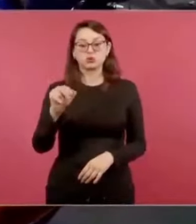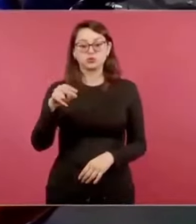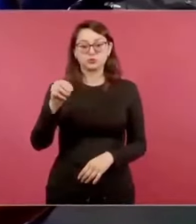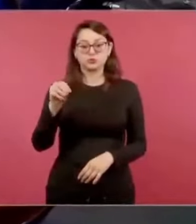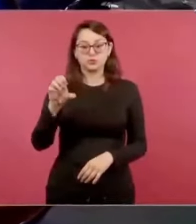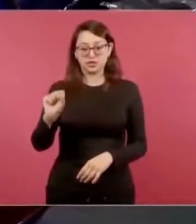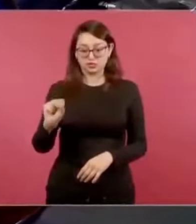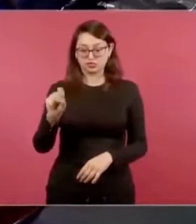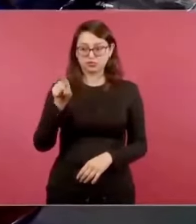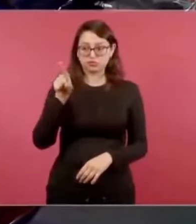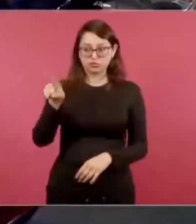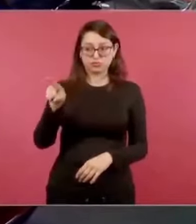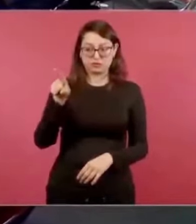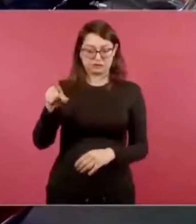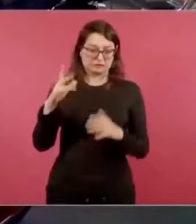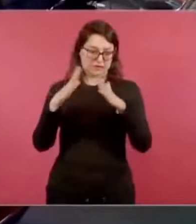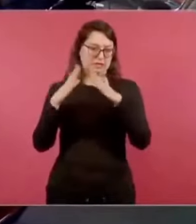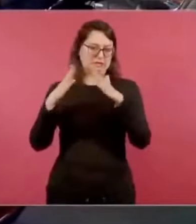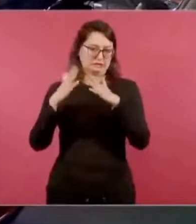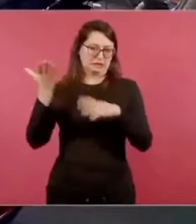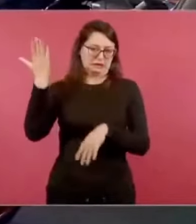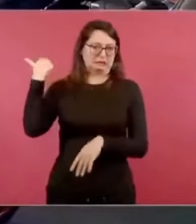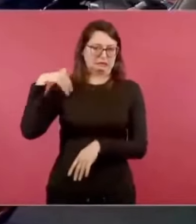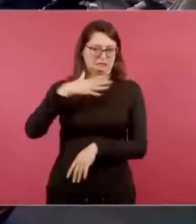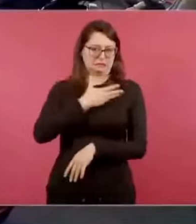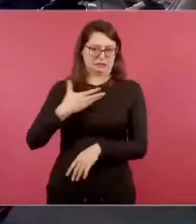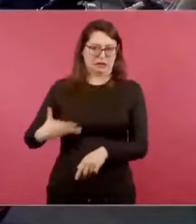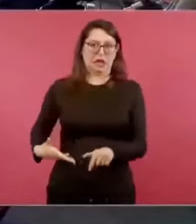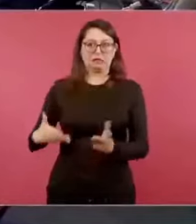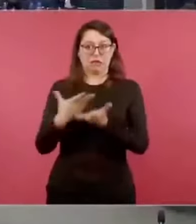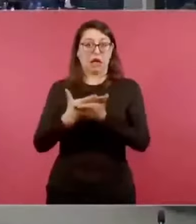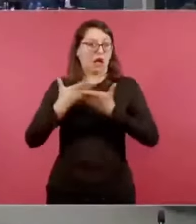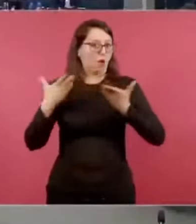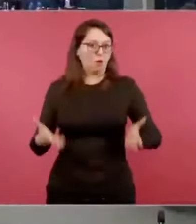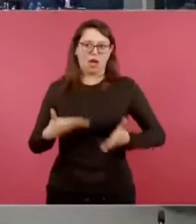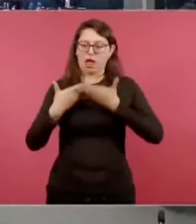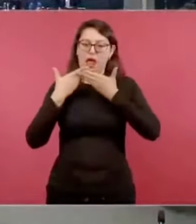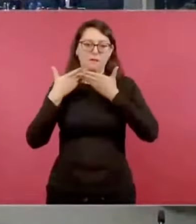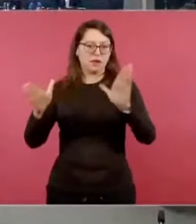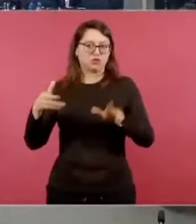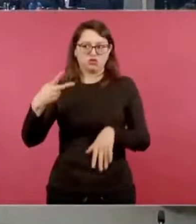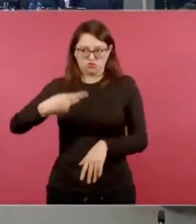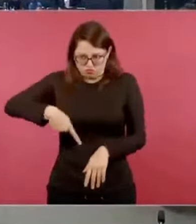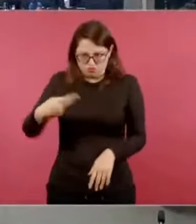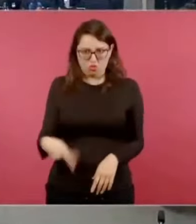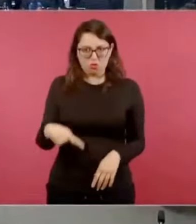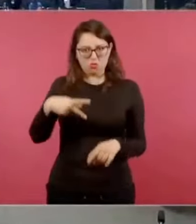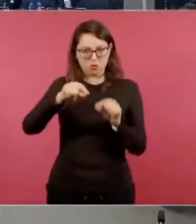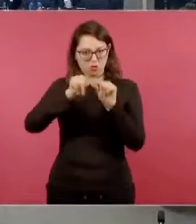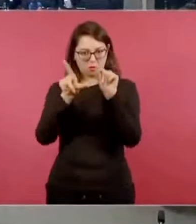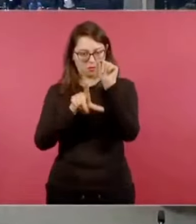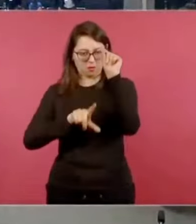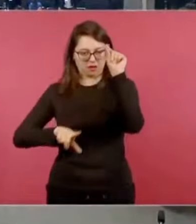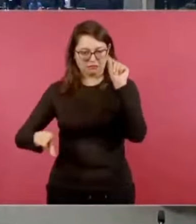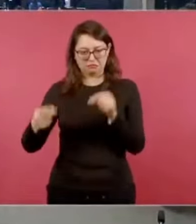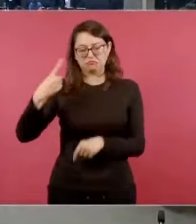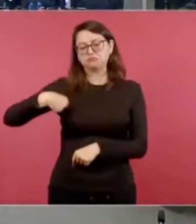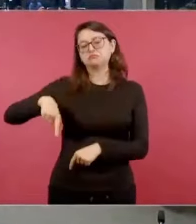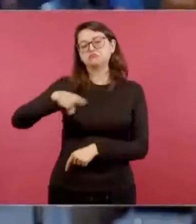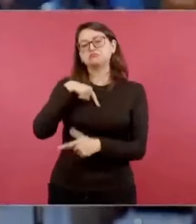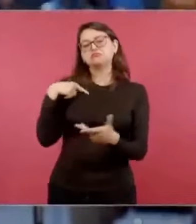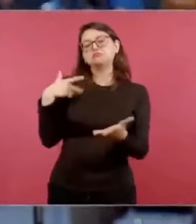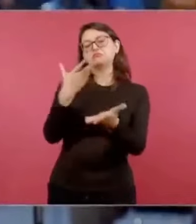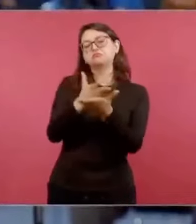pueblo, y pues andando en los diferentes espacios que hay, nos encontramos que está la Avenida de los Presidentes,